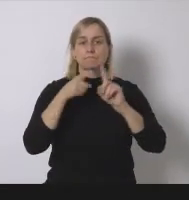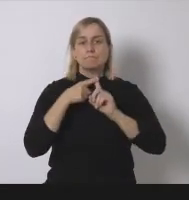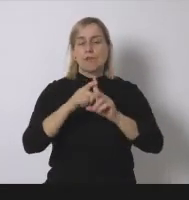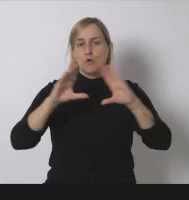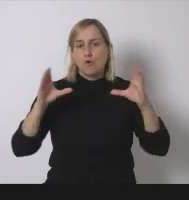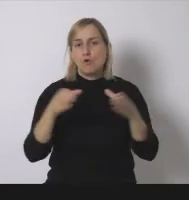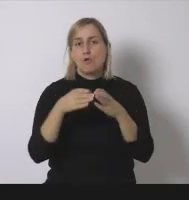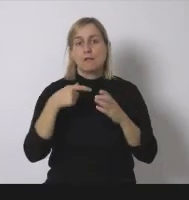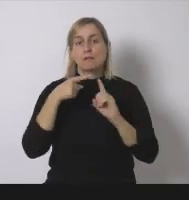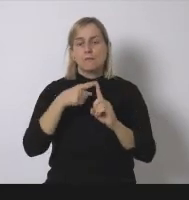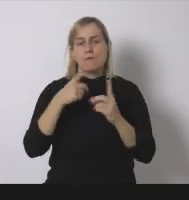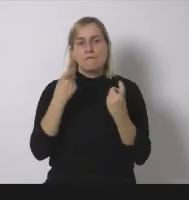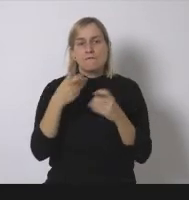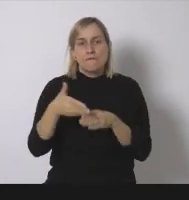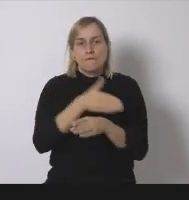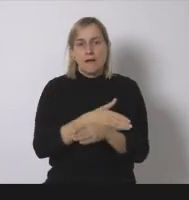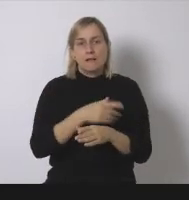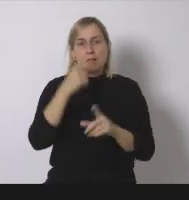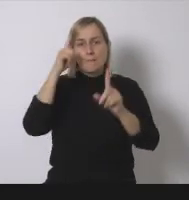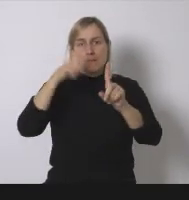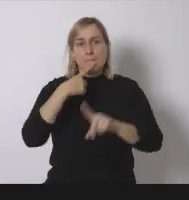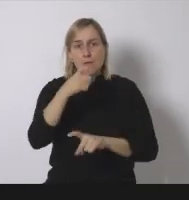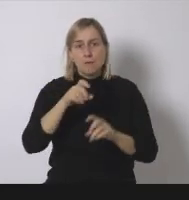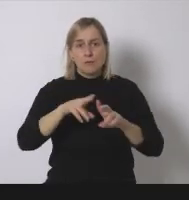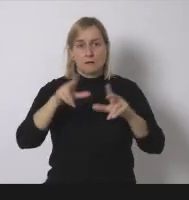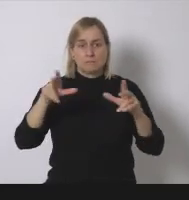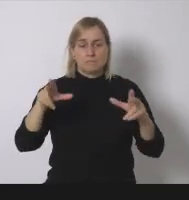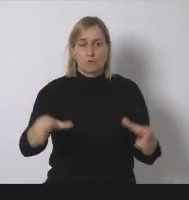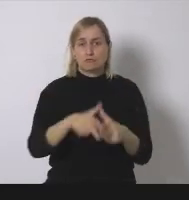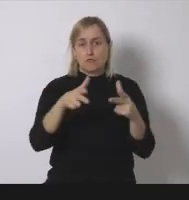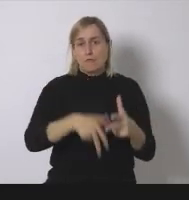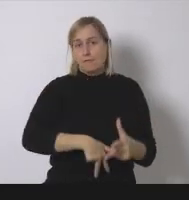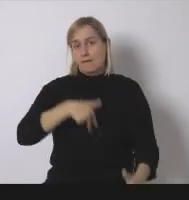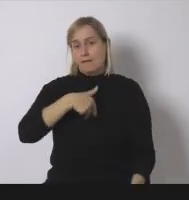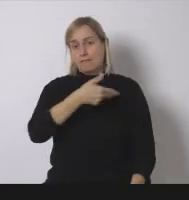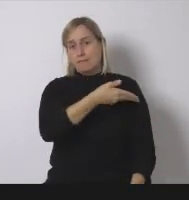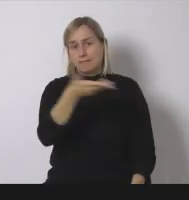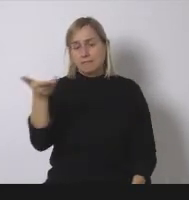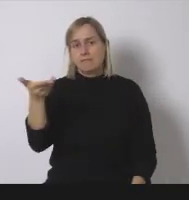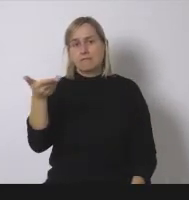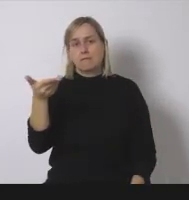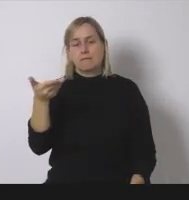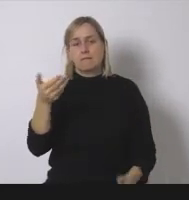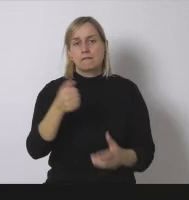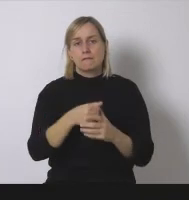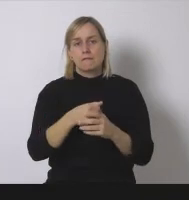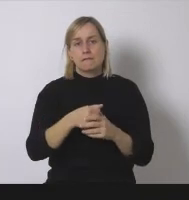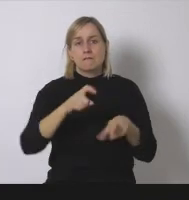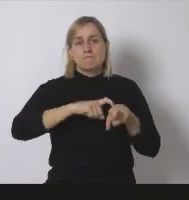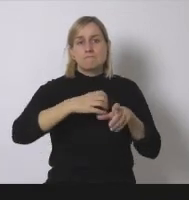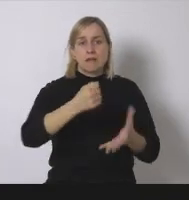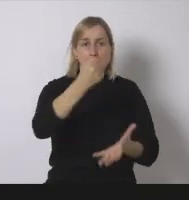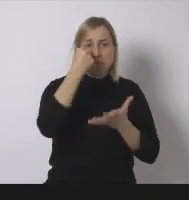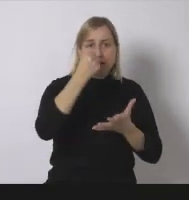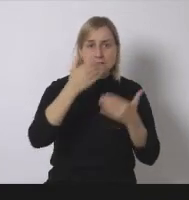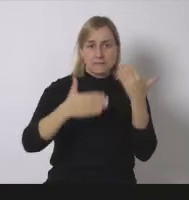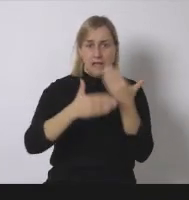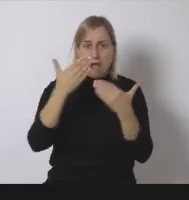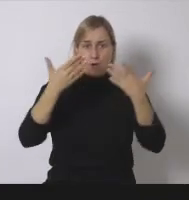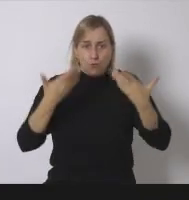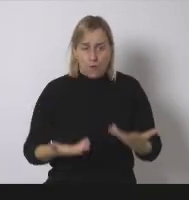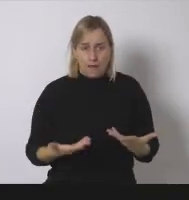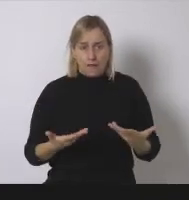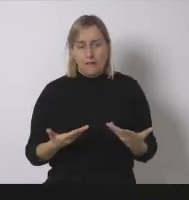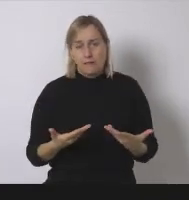nos debemos preguntar colectivamente en esta sociedad capitalista qué estamos produciendo cómo lo